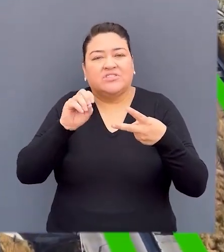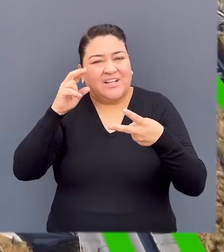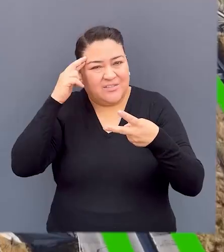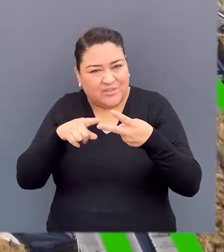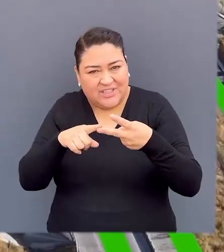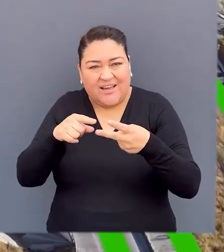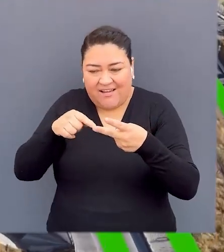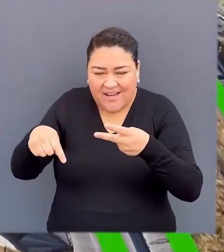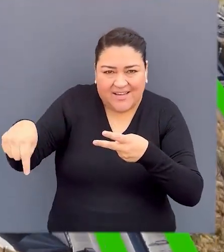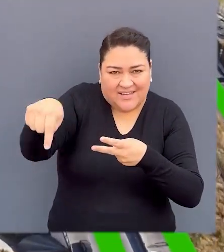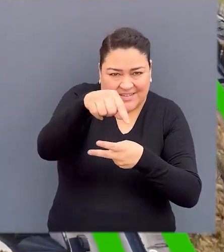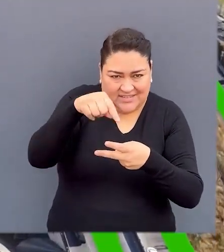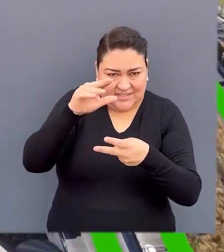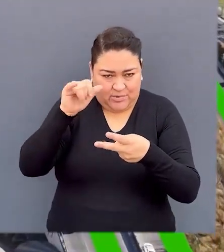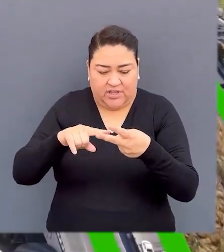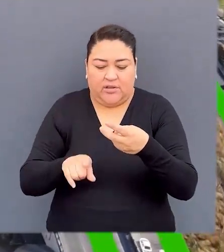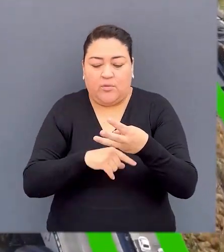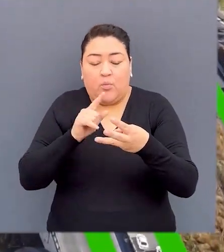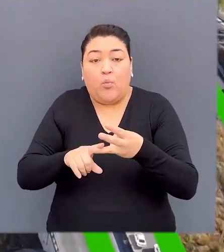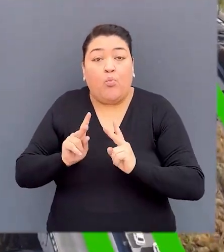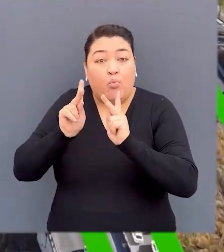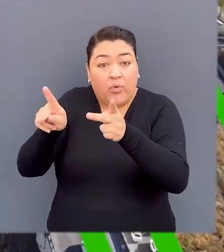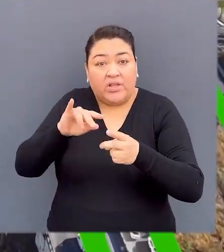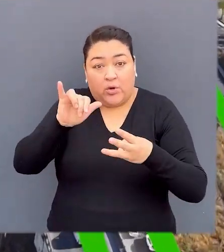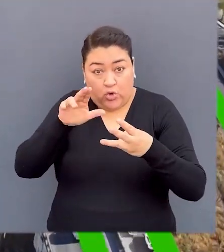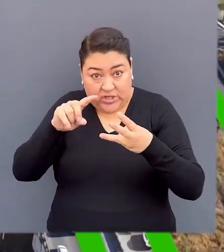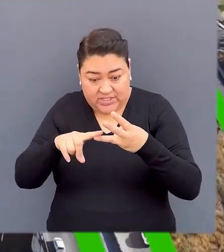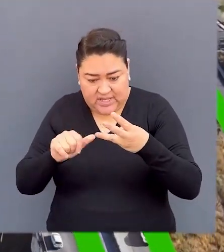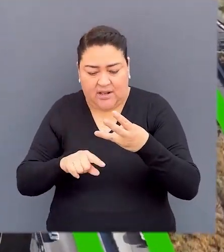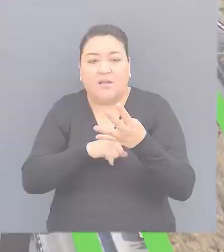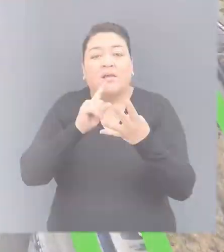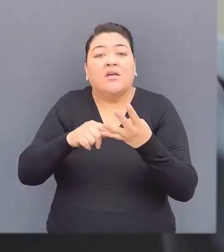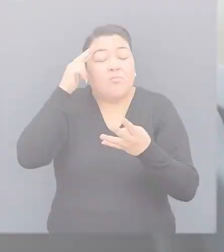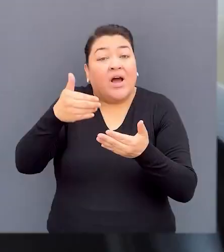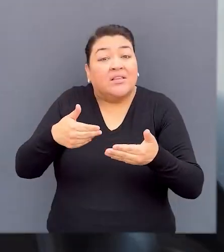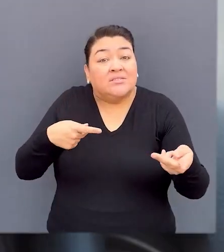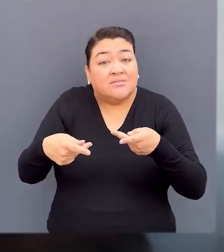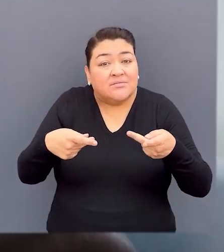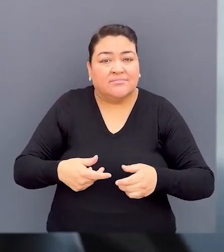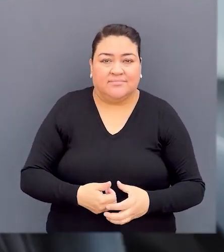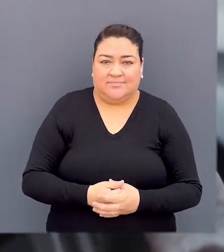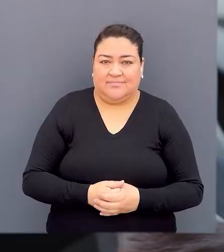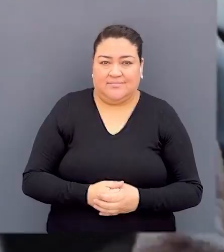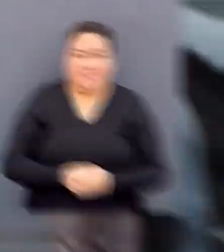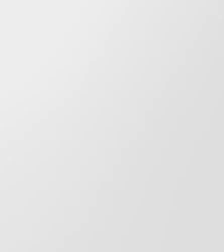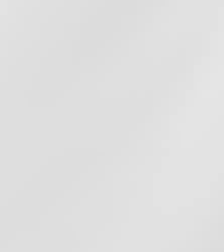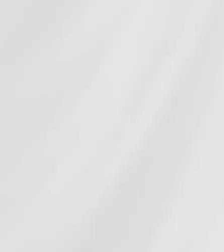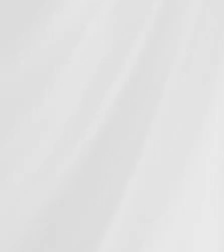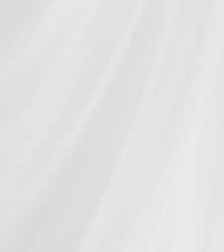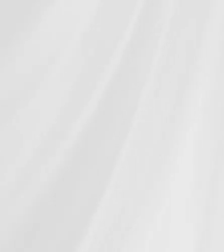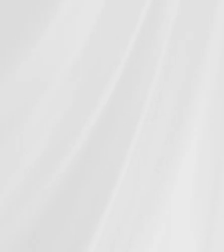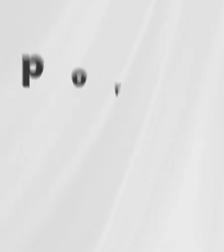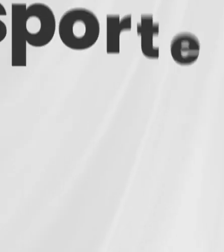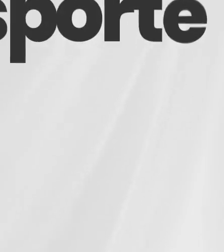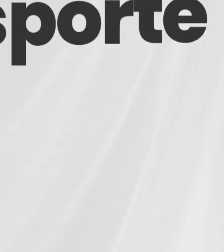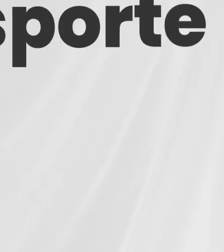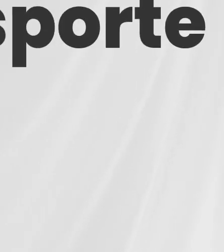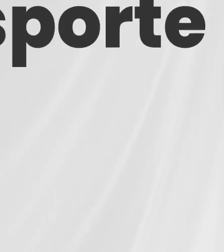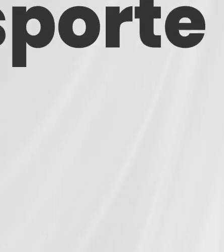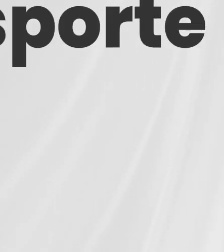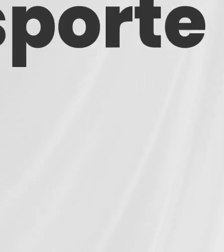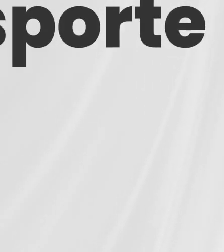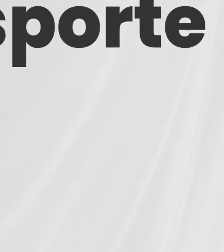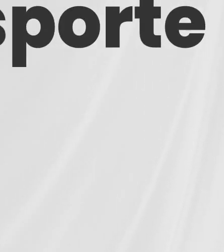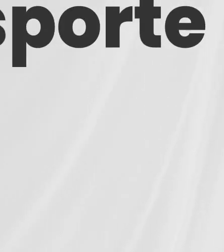Judicial al retorno antes de la caseta y San Martinito por Fuente de Ciudad Judicial. Evita la zona y planifica tu ruta. Secretaría de Movilidad y